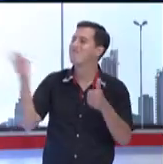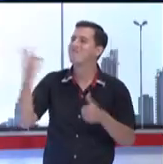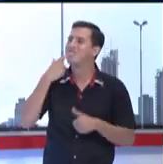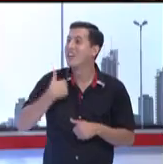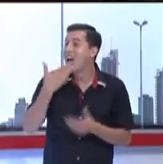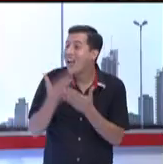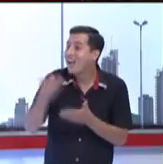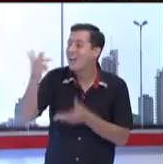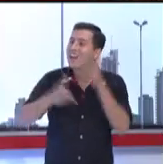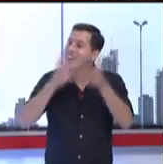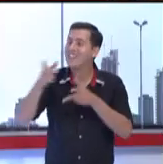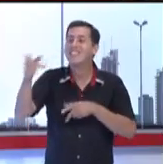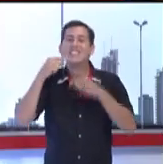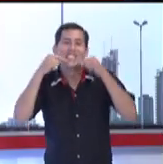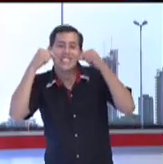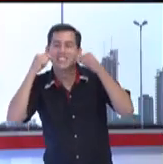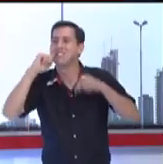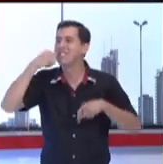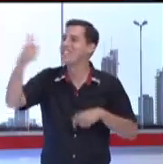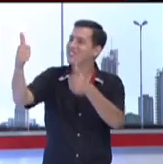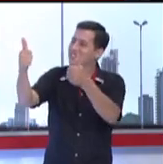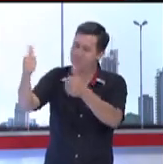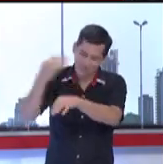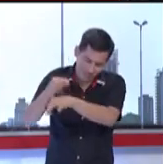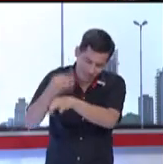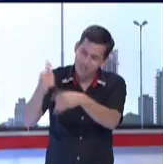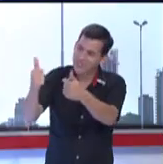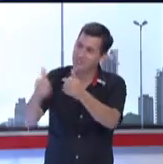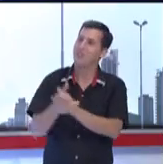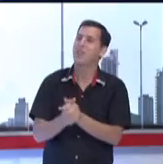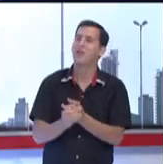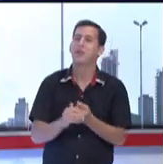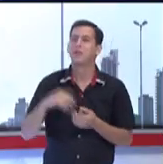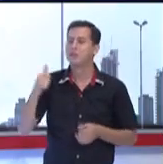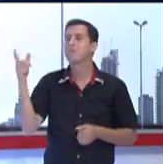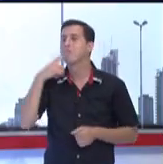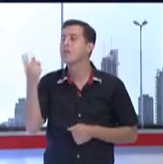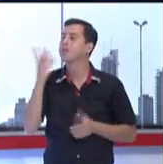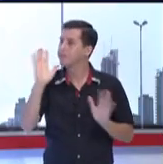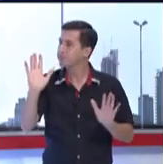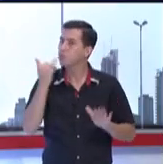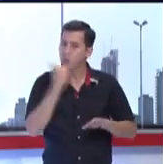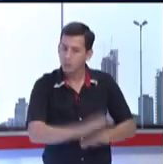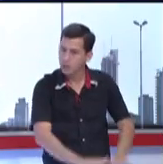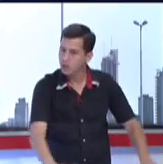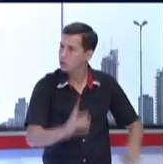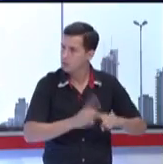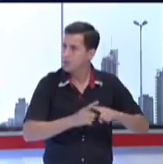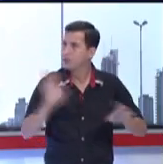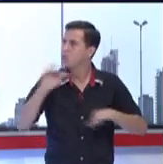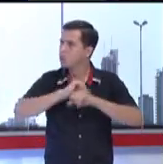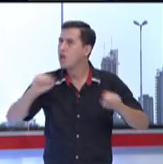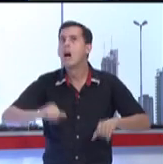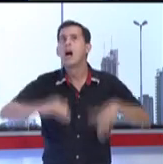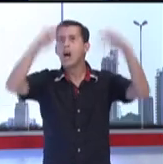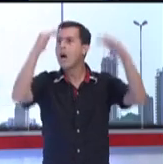tramite todo. Es espectacular. Es espectacular. Estamos hablando de niños solamente, pero se puede trabajar con adultos también,